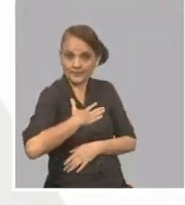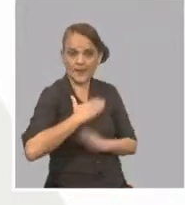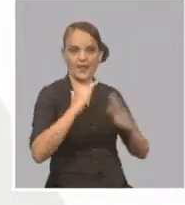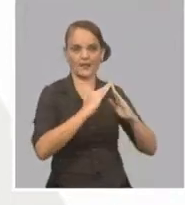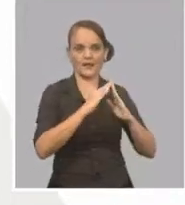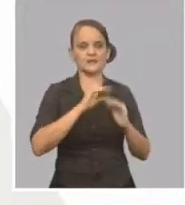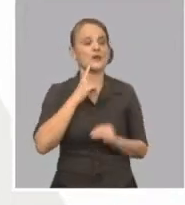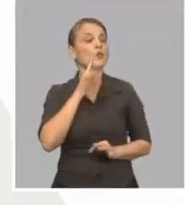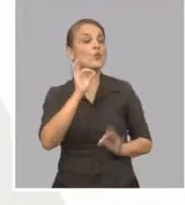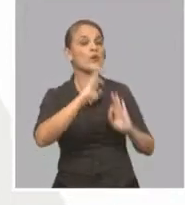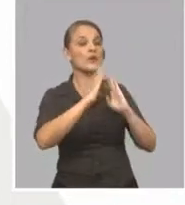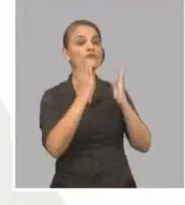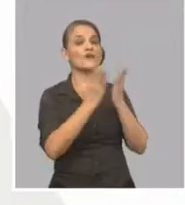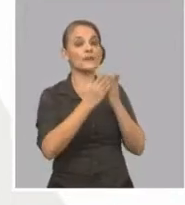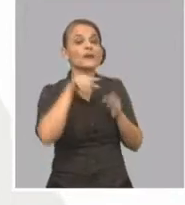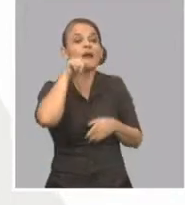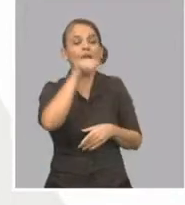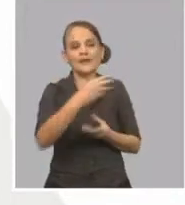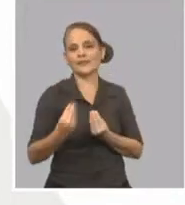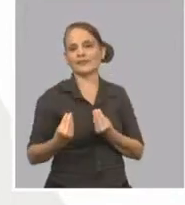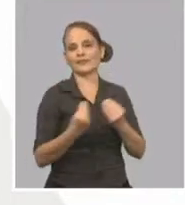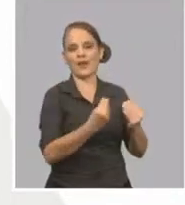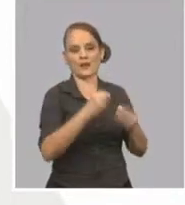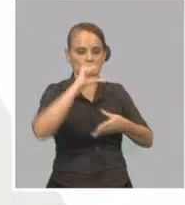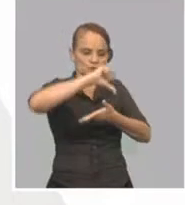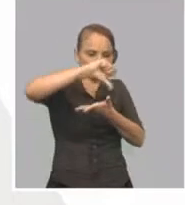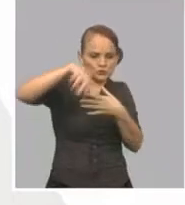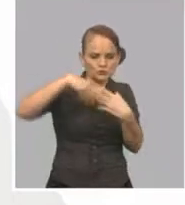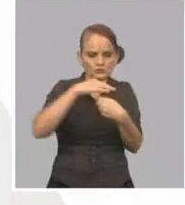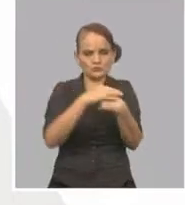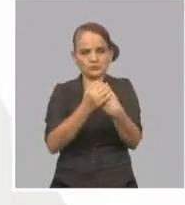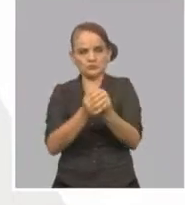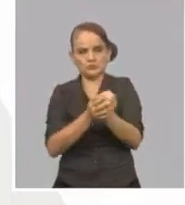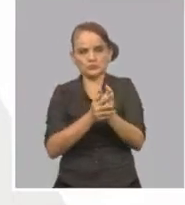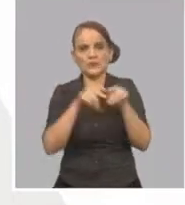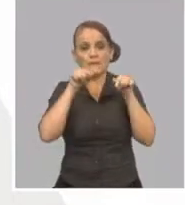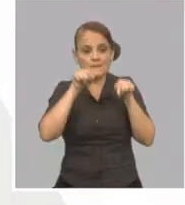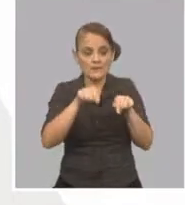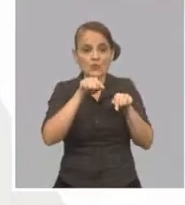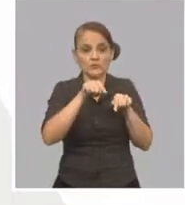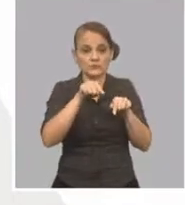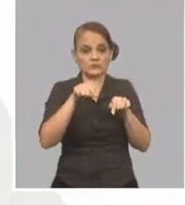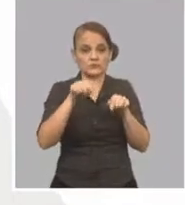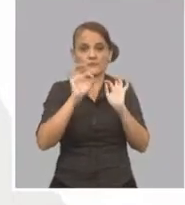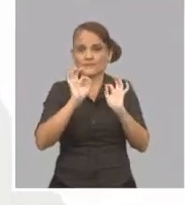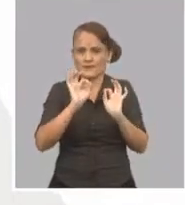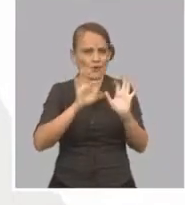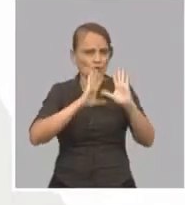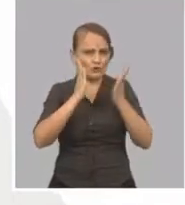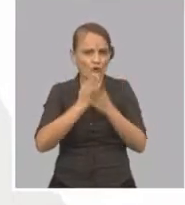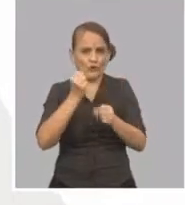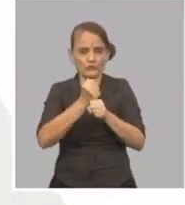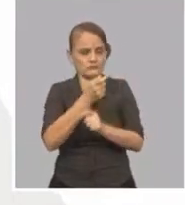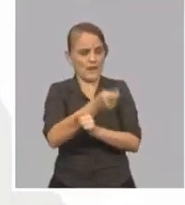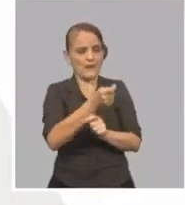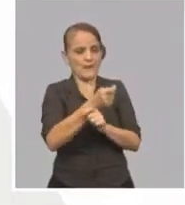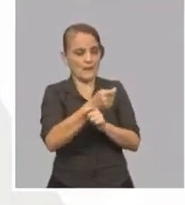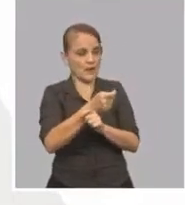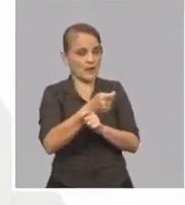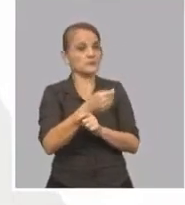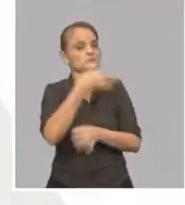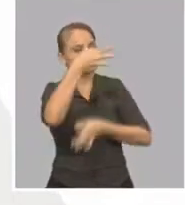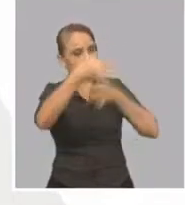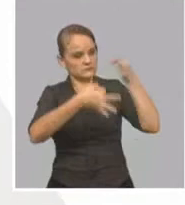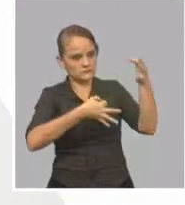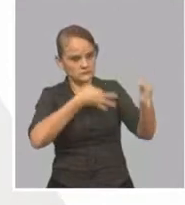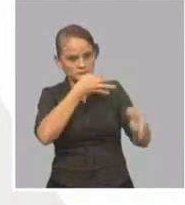desinfección también en ese trabajo de capacitación, se les muestra, se les enseña. Hay que decir que existe